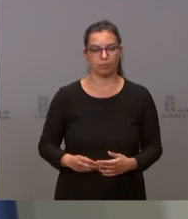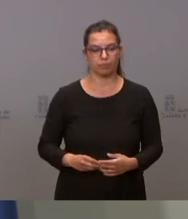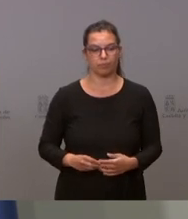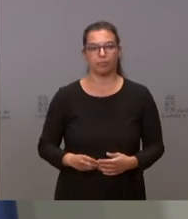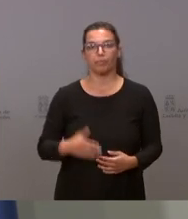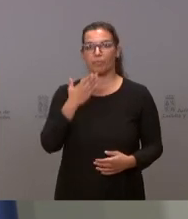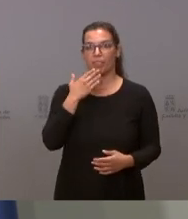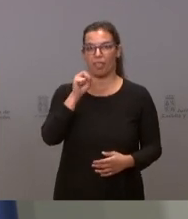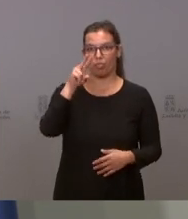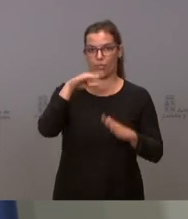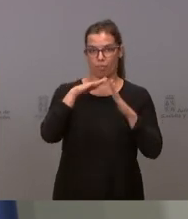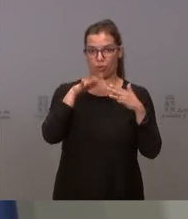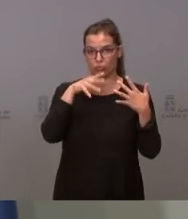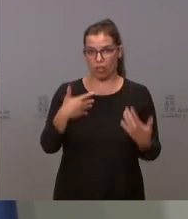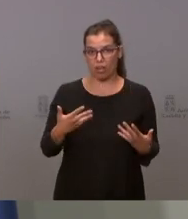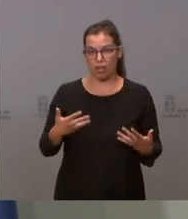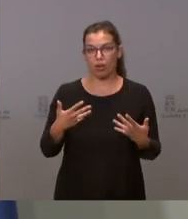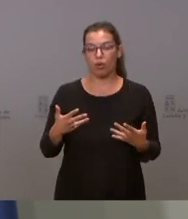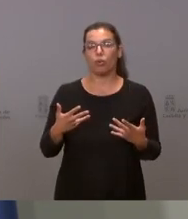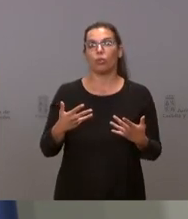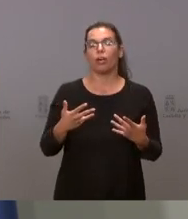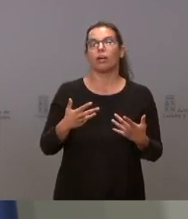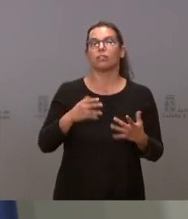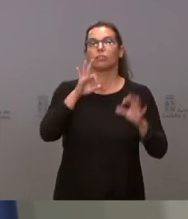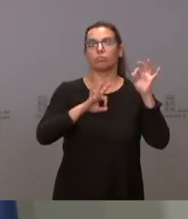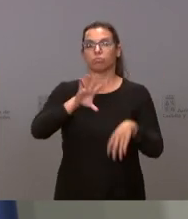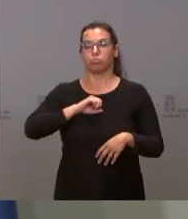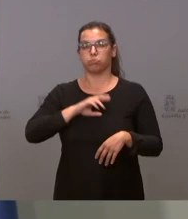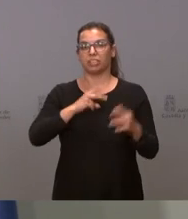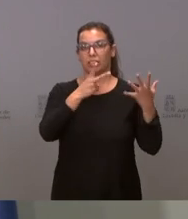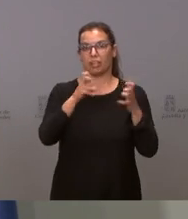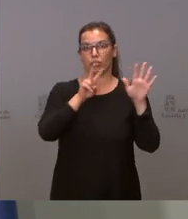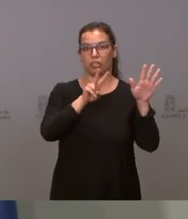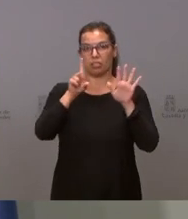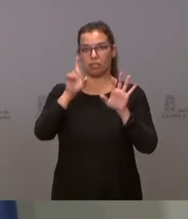Menores de 12 años en este momento tenemos una incidencia de 776 por 100.000.